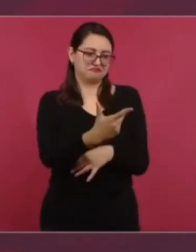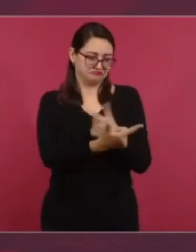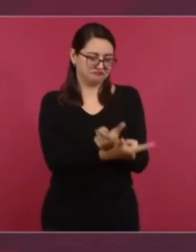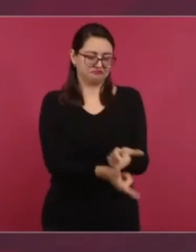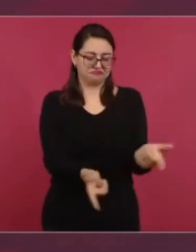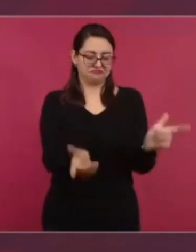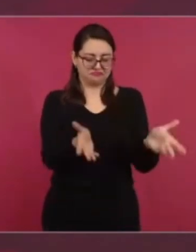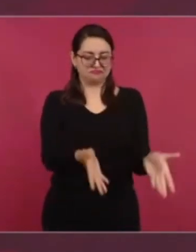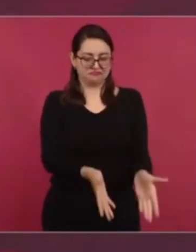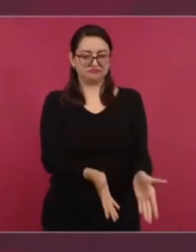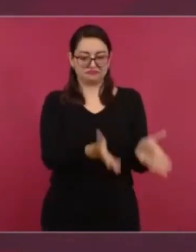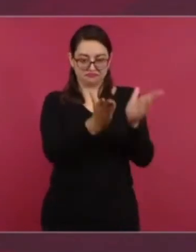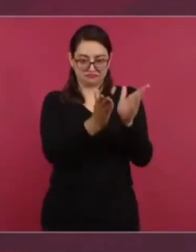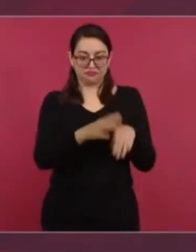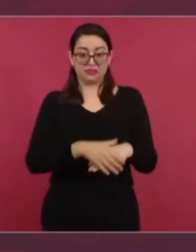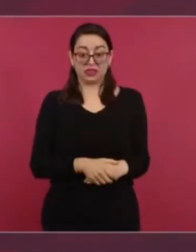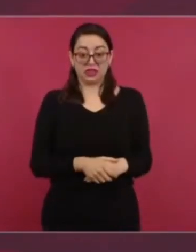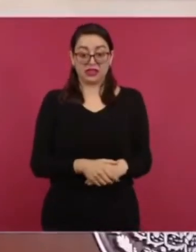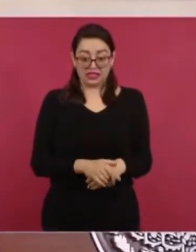cuando lo detuvieron